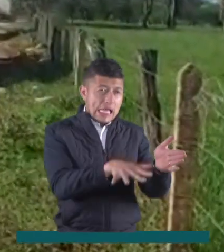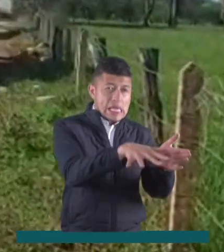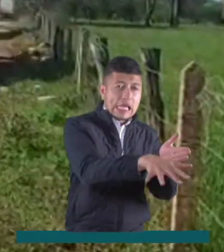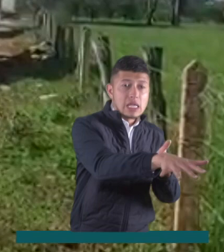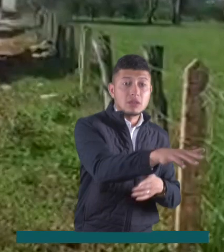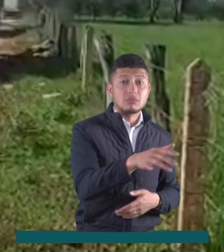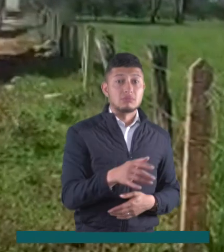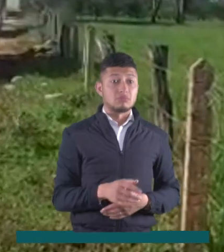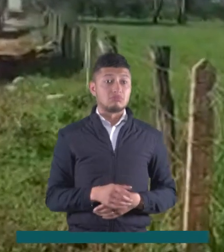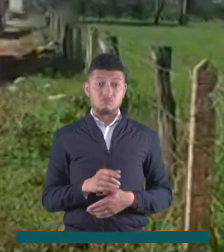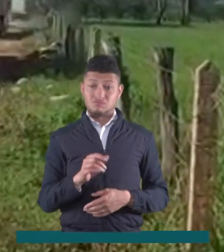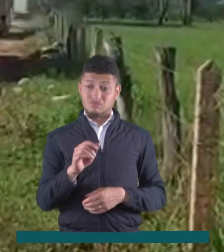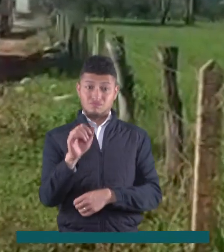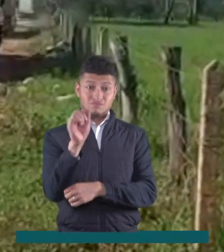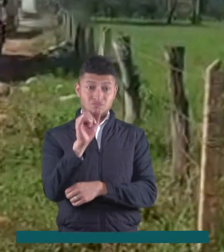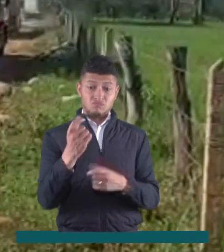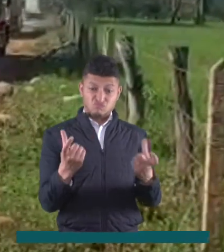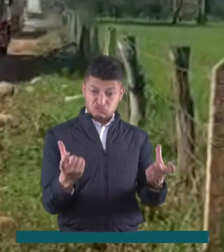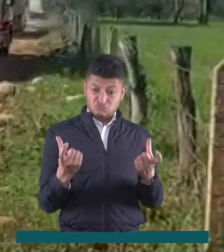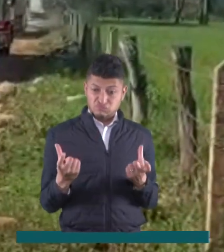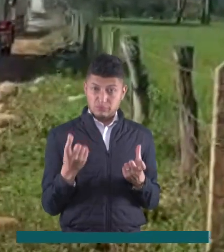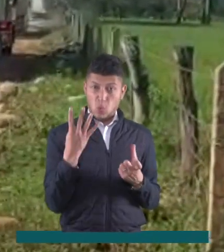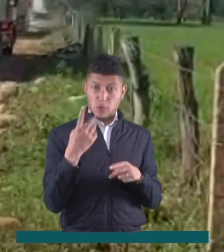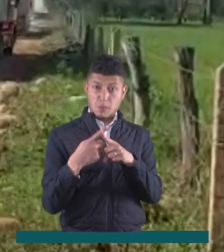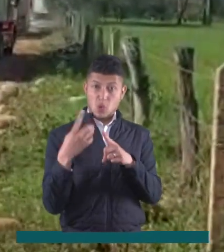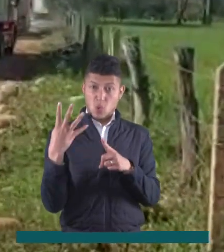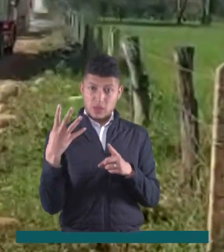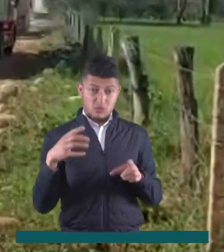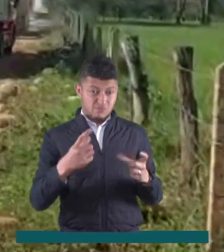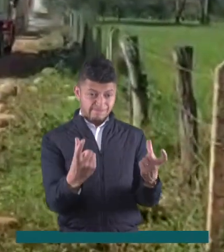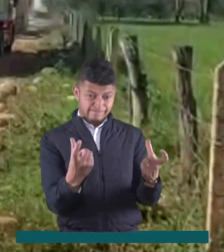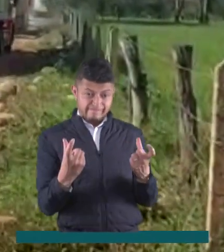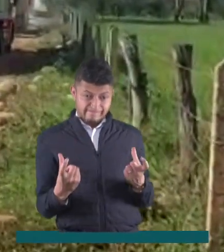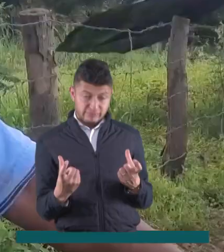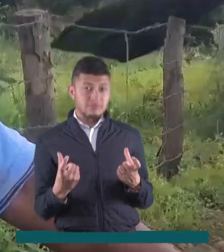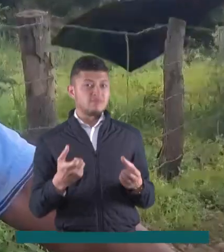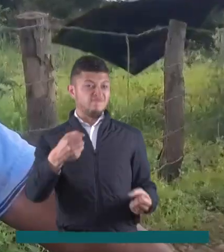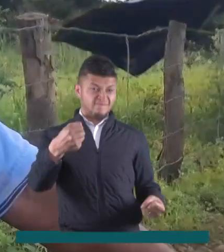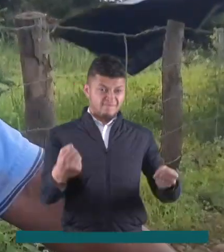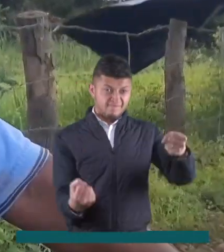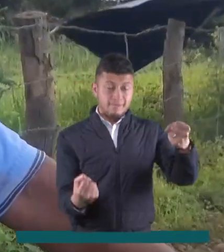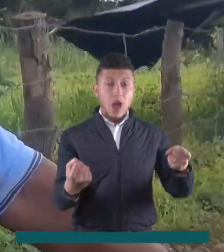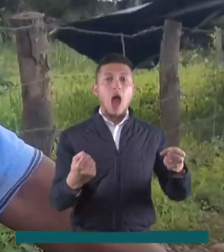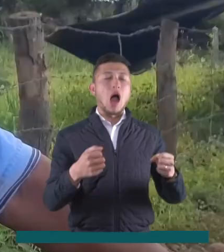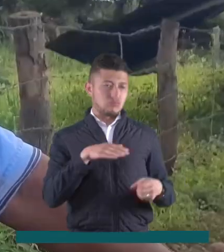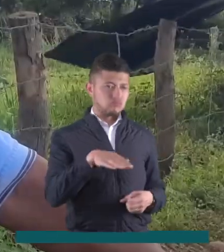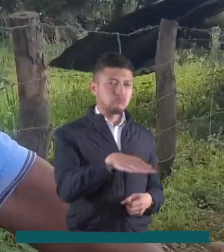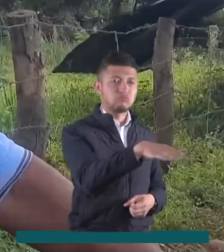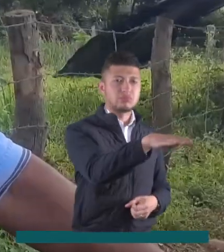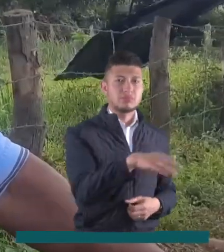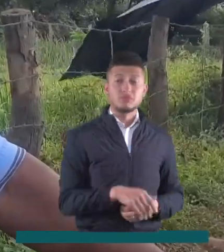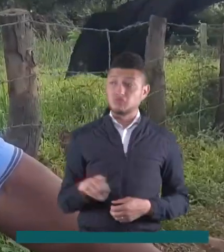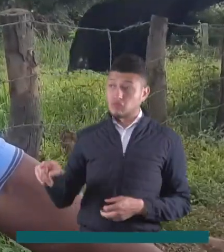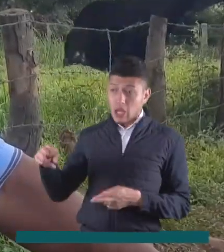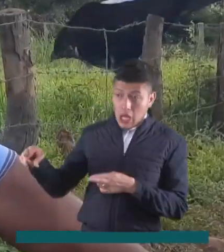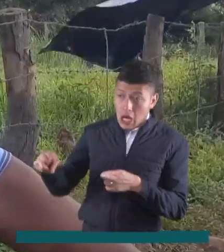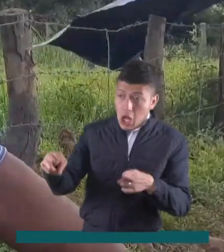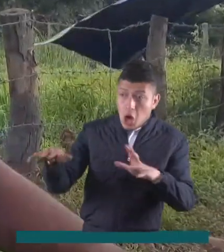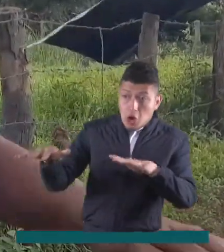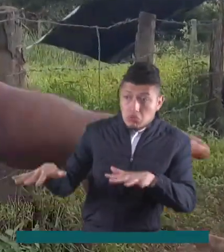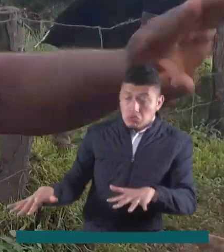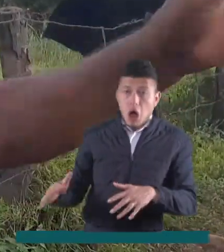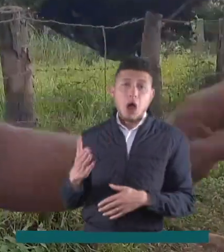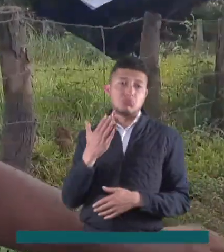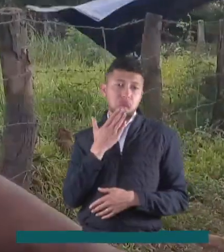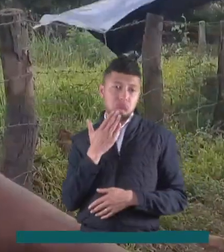trata de trochas que solo permiten el tránsito de vehículos 4x4 y camiones. Por este punto pues ahorita que está el río así bajito pues está